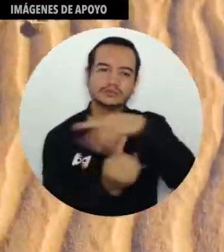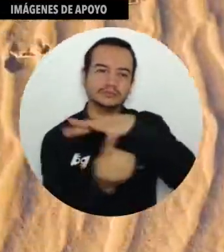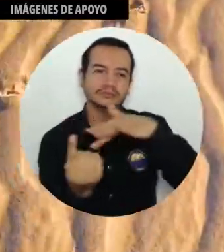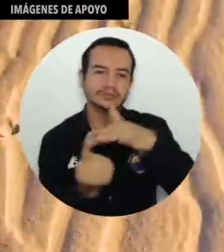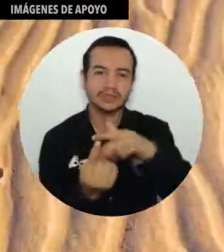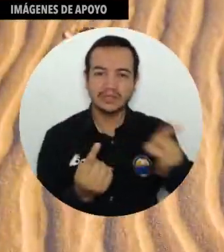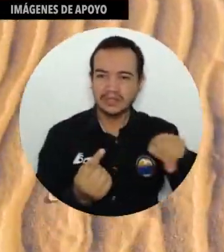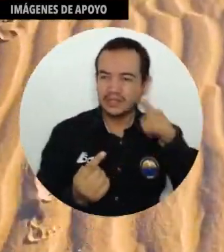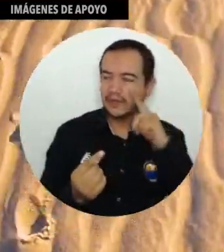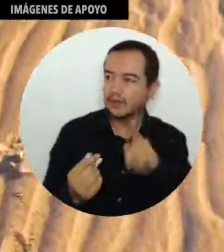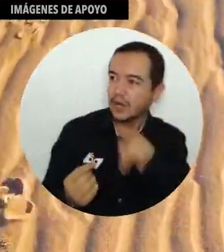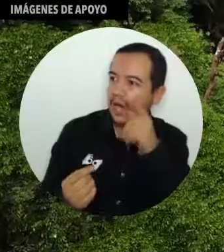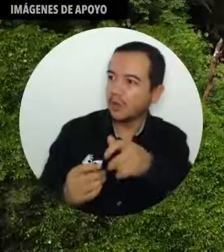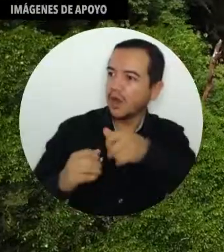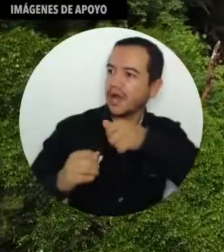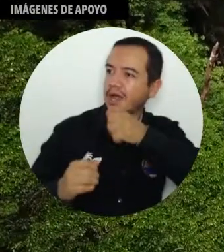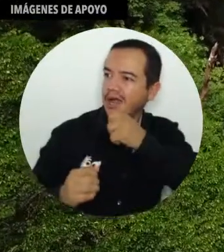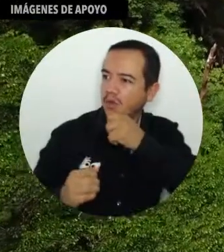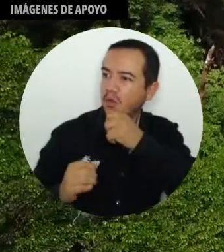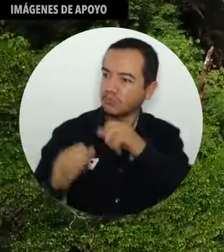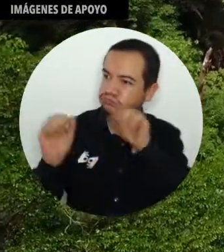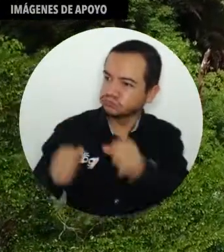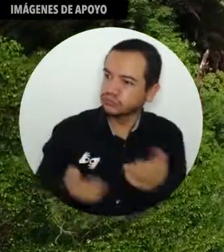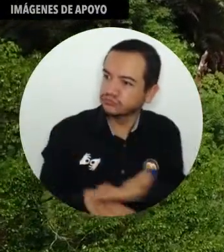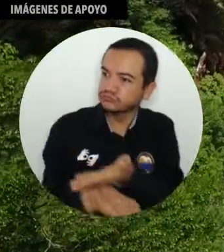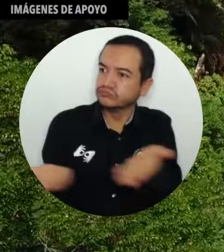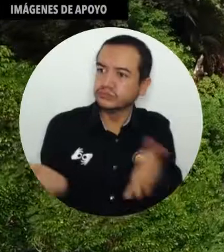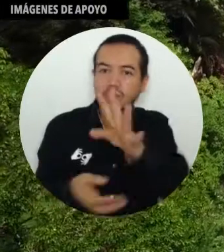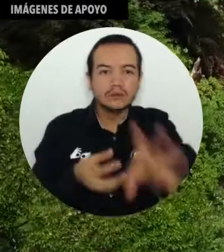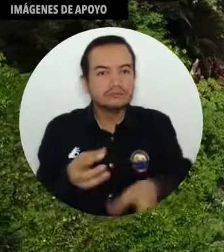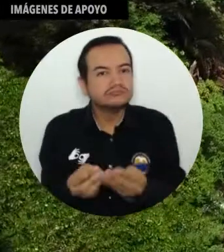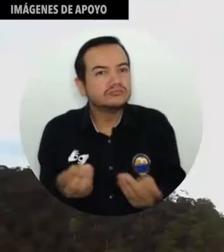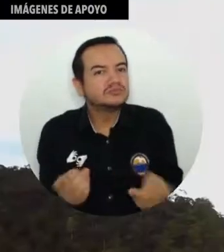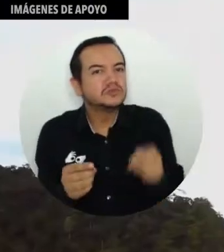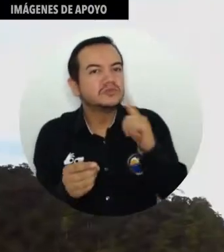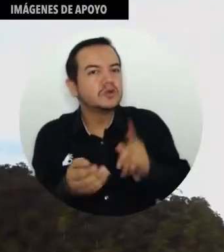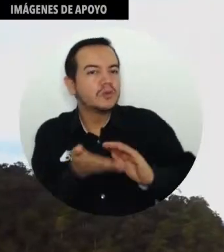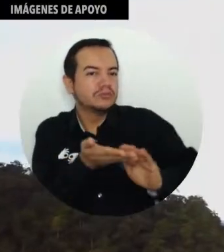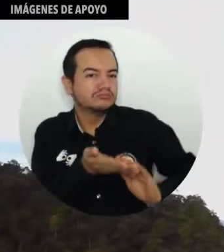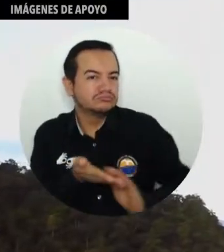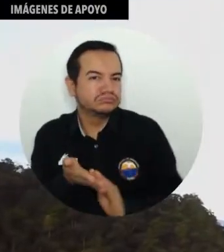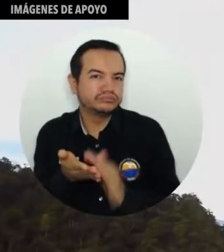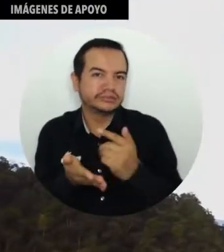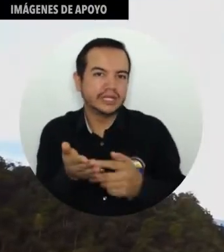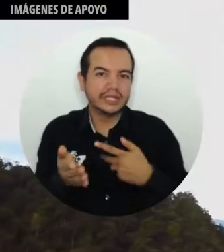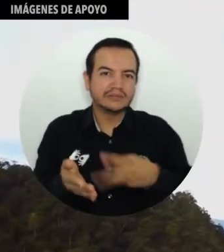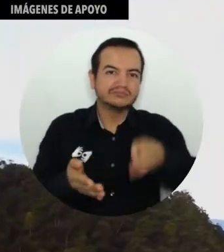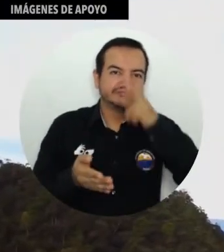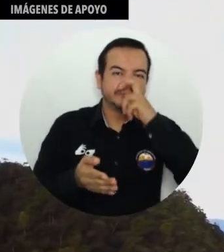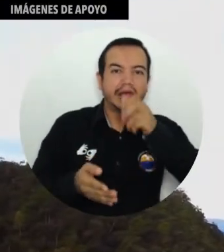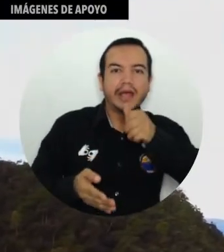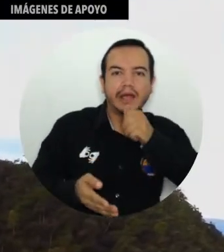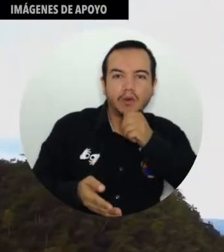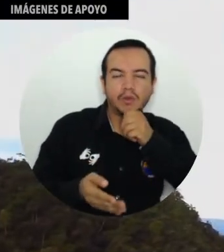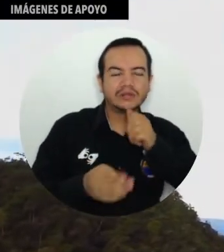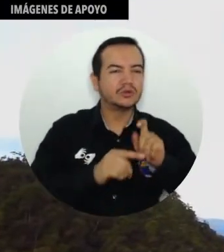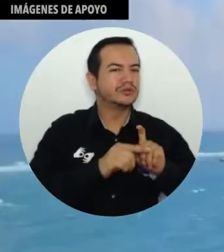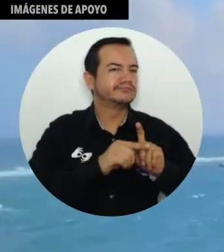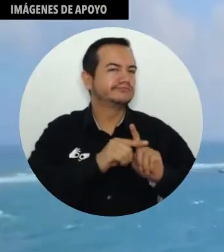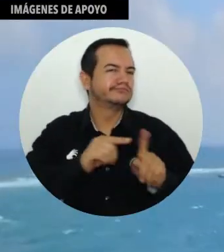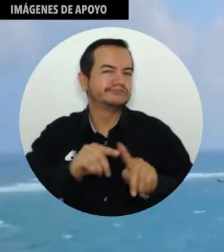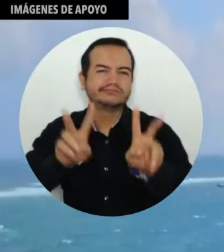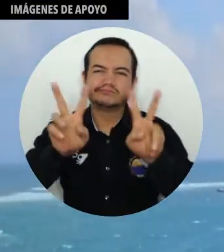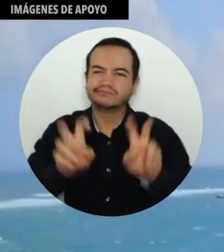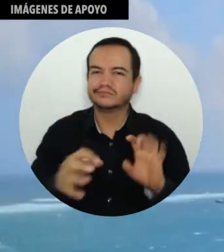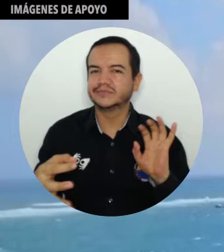acciones, gestionar concesiones de agua, de elaborar y poner en funcionamiento planes de uso eficiente y ahorro del agua y todo lo